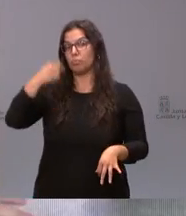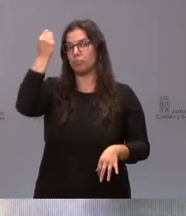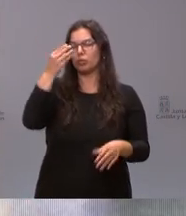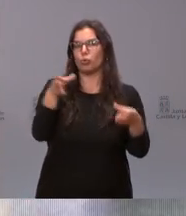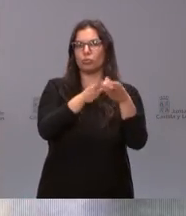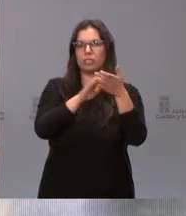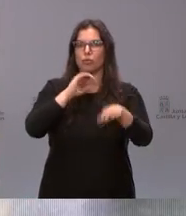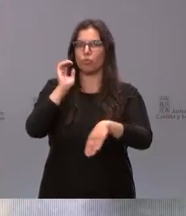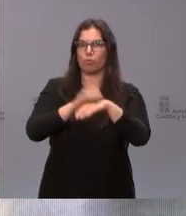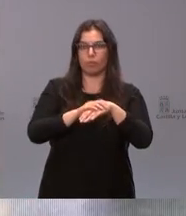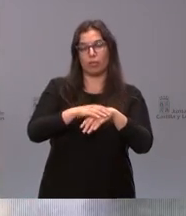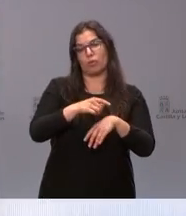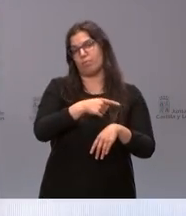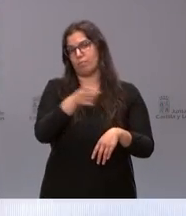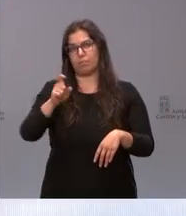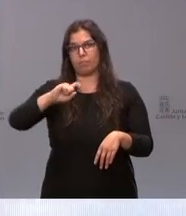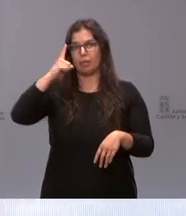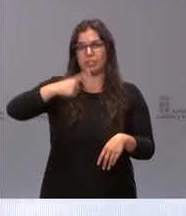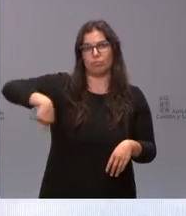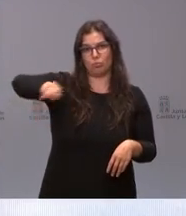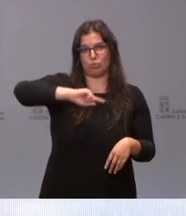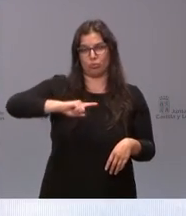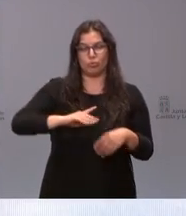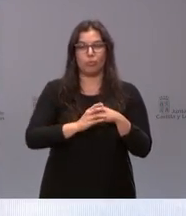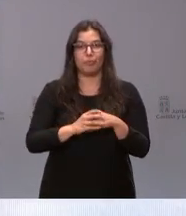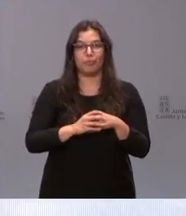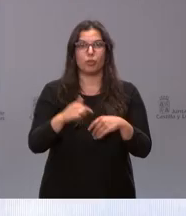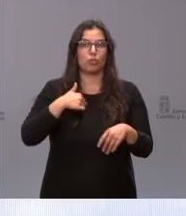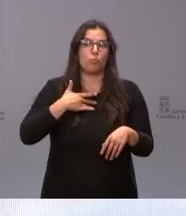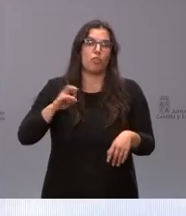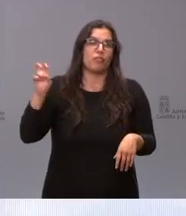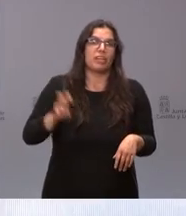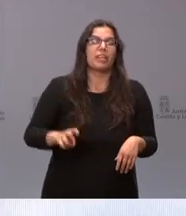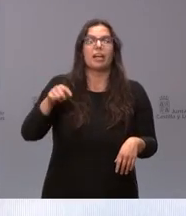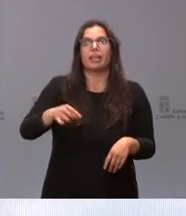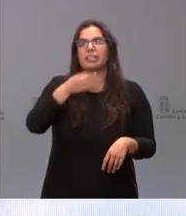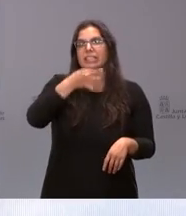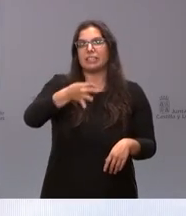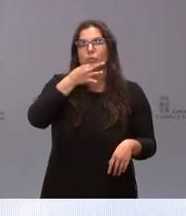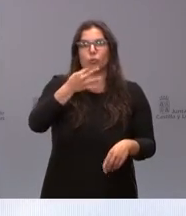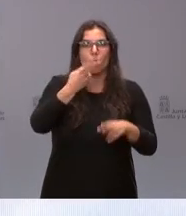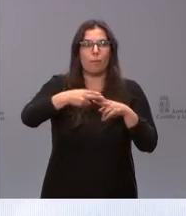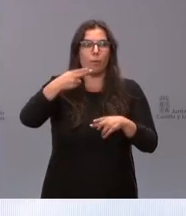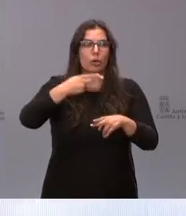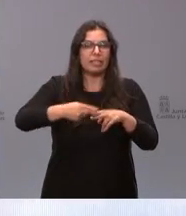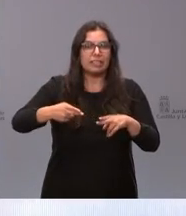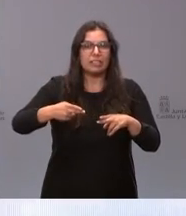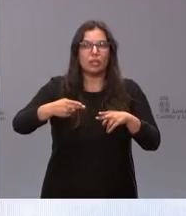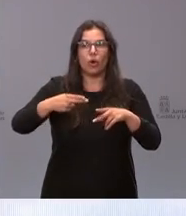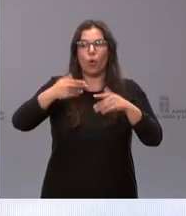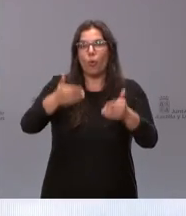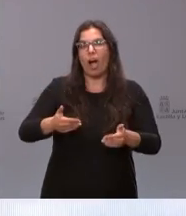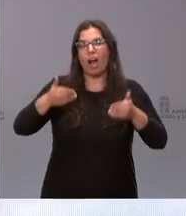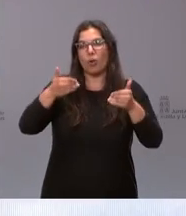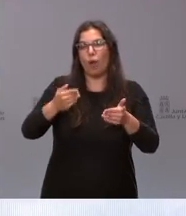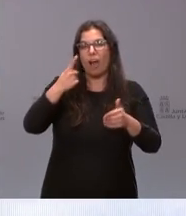y que habéis cumplido fundamentalmente vosotros yo podría venir aquí a hacer un discurso político tradicional al